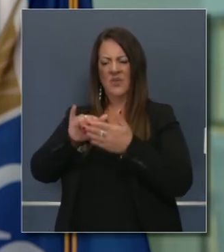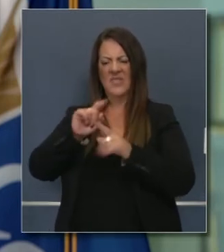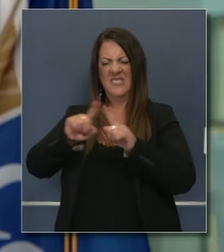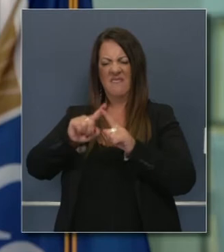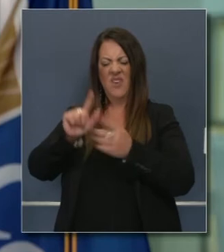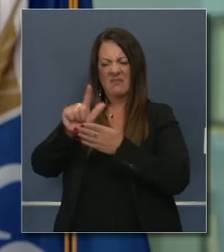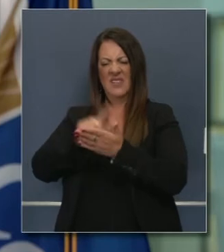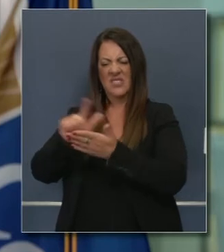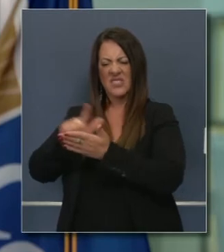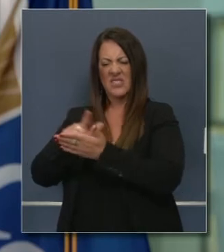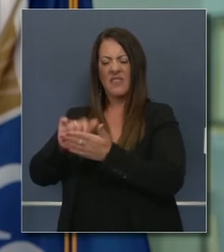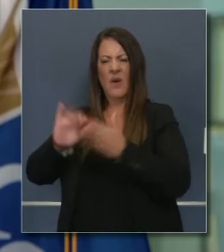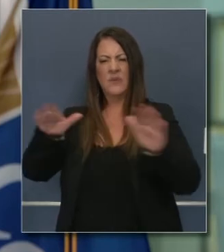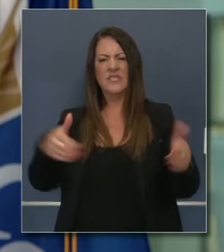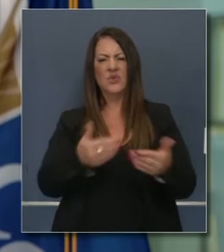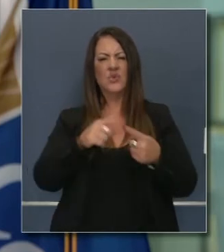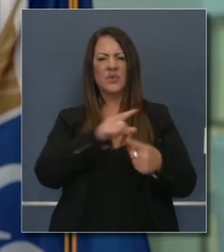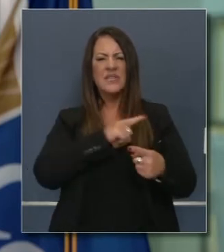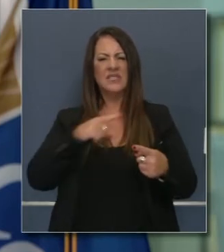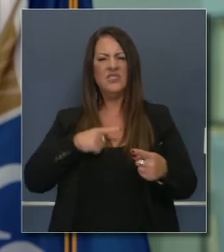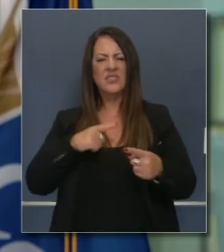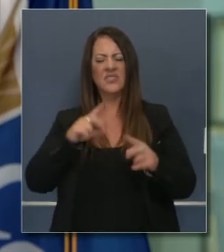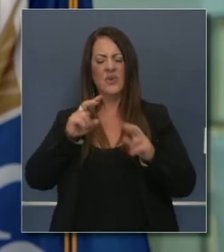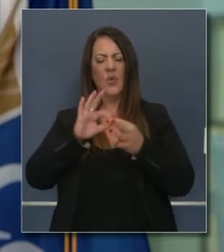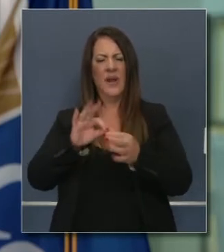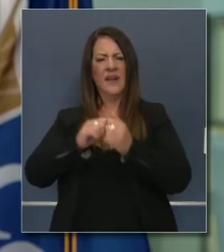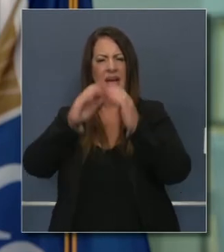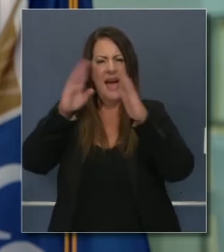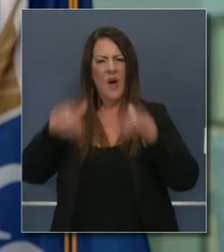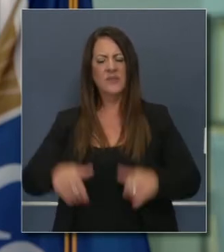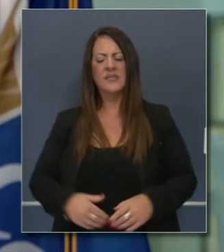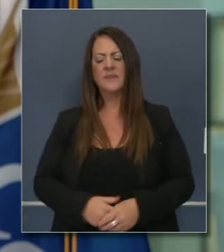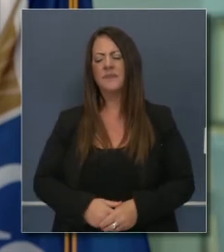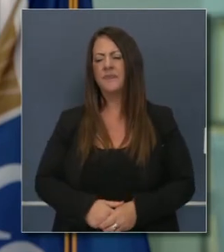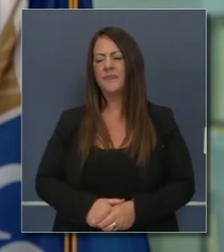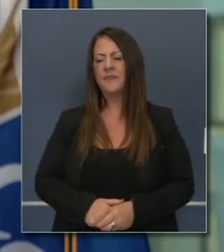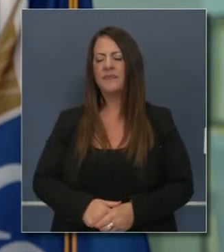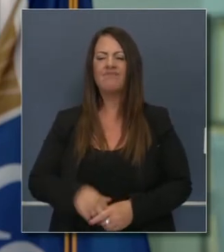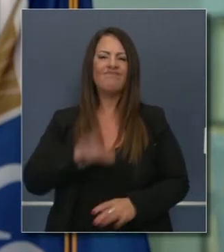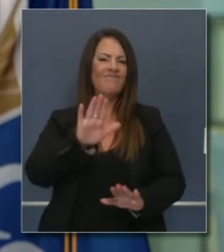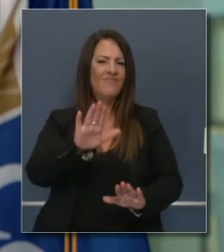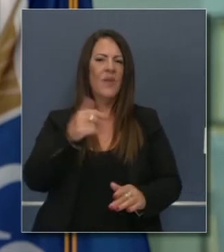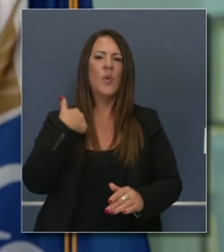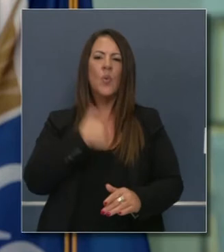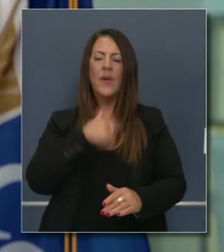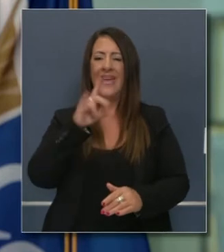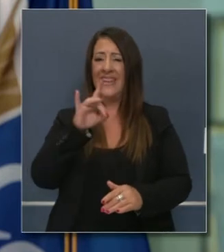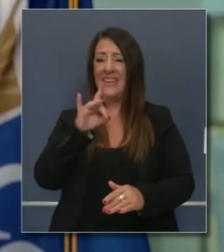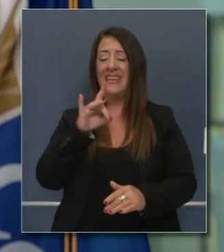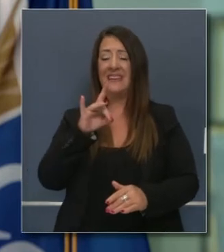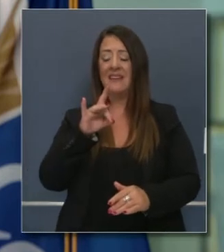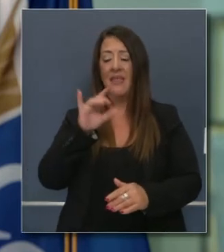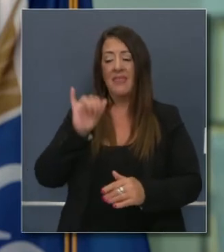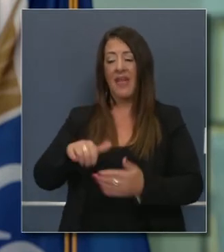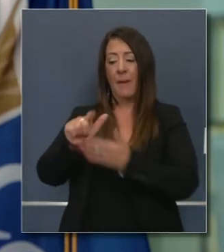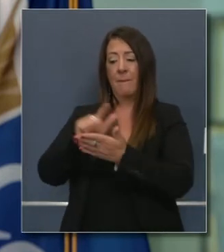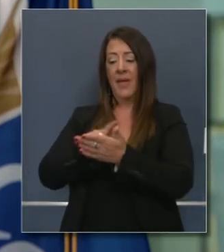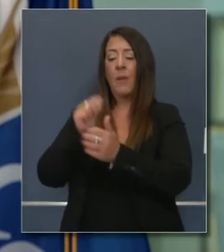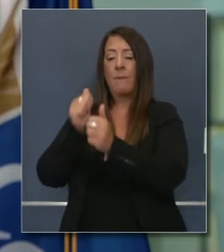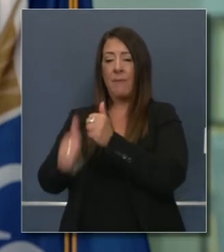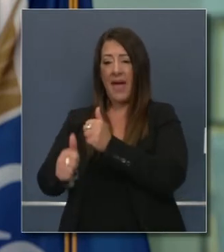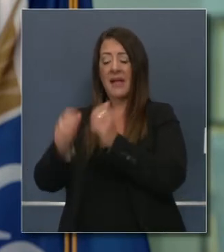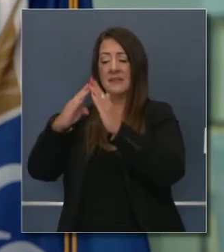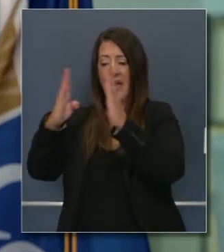Lo hemos presentado aquí en nuestras conferencias de prensa y hemos trabajado agresivamente con líderes de la legislatura. De hecho, esa